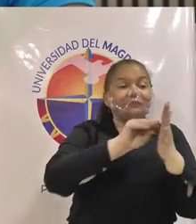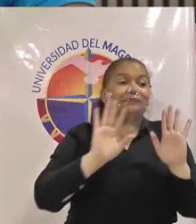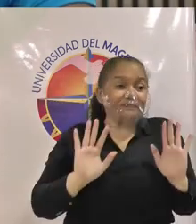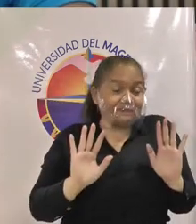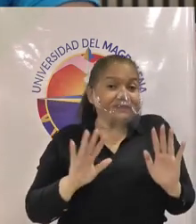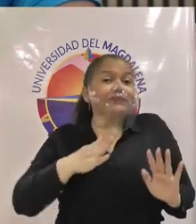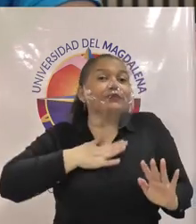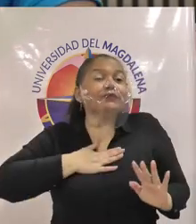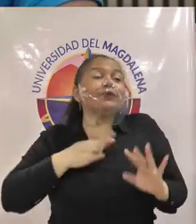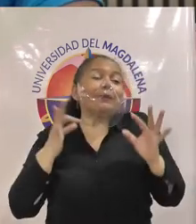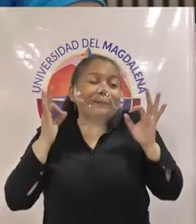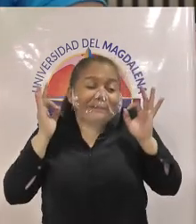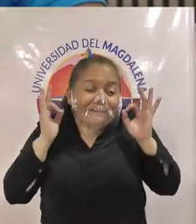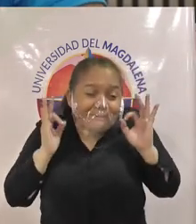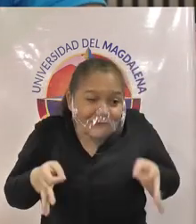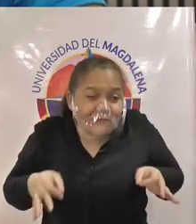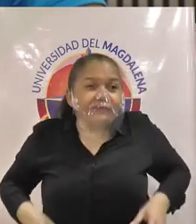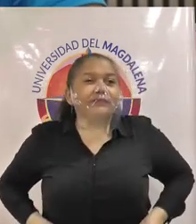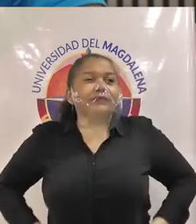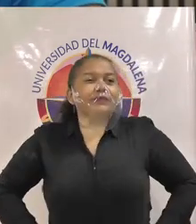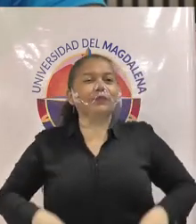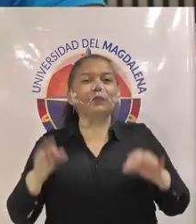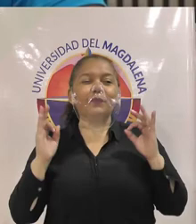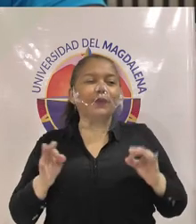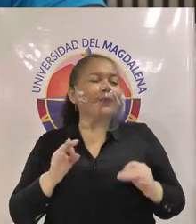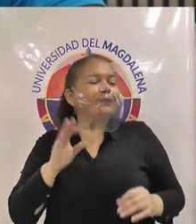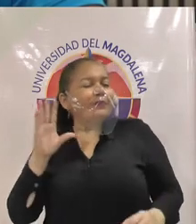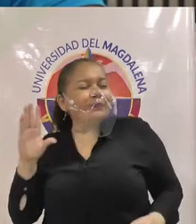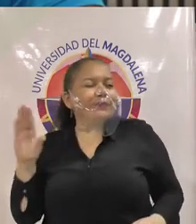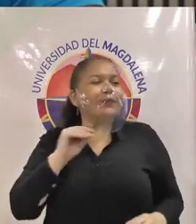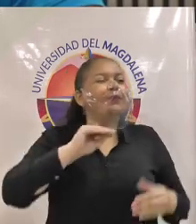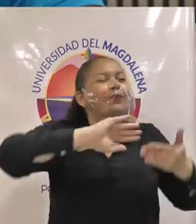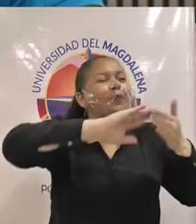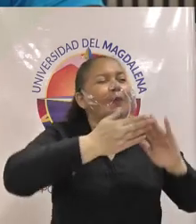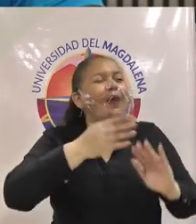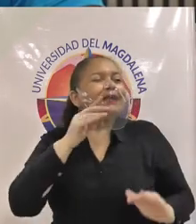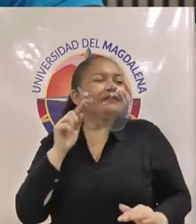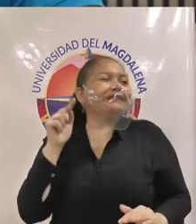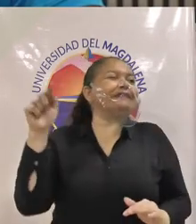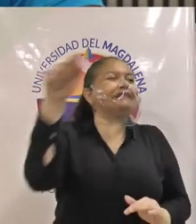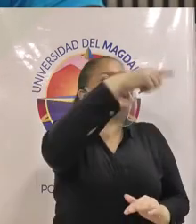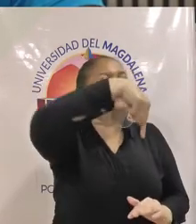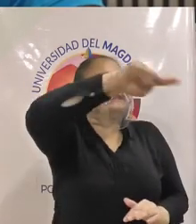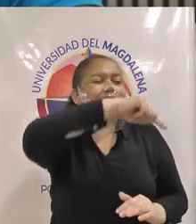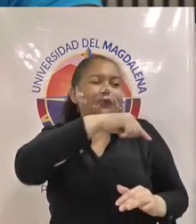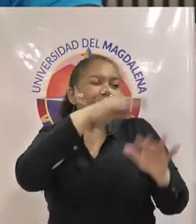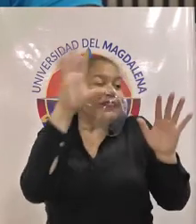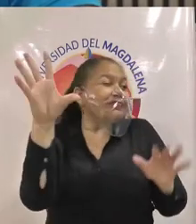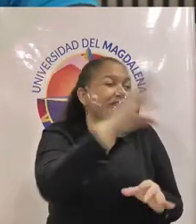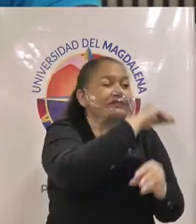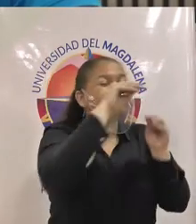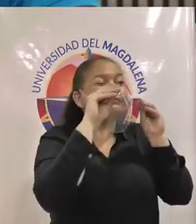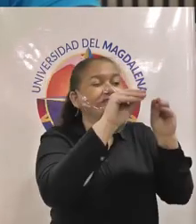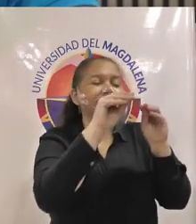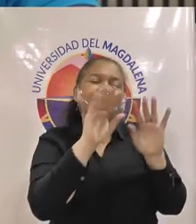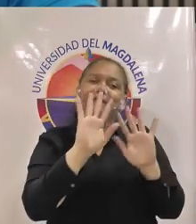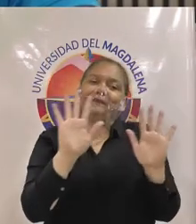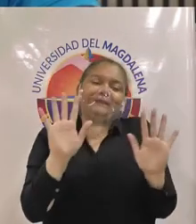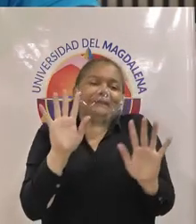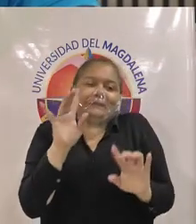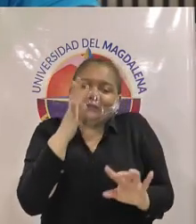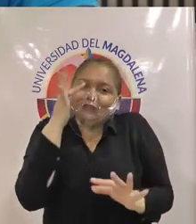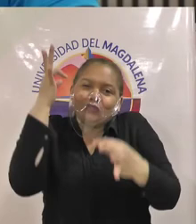garantizar la educación dentro de las comunidades pero si podemos contribuir a la misma y por eso debemos promover la